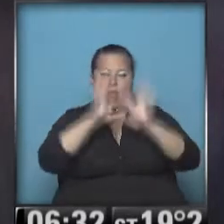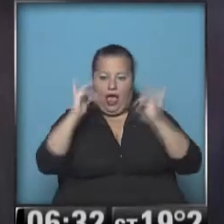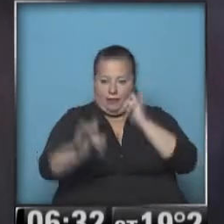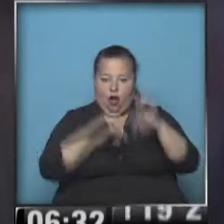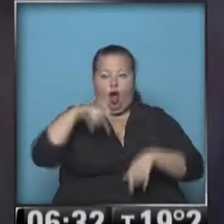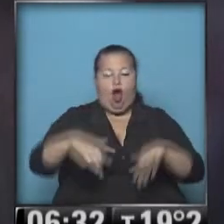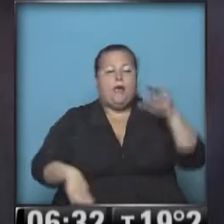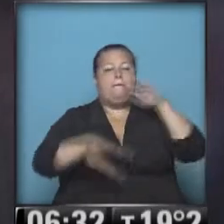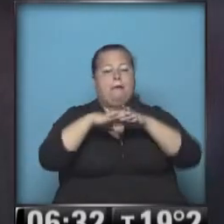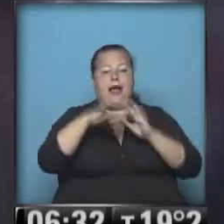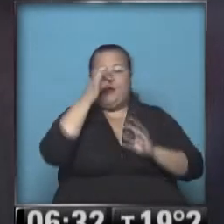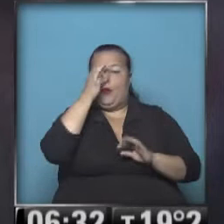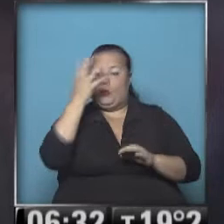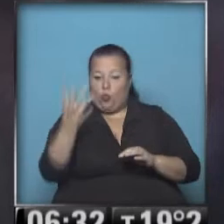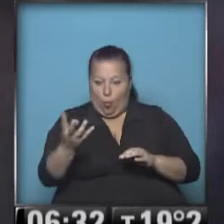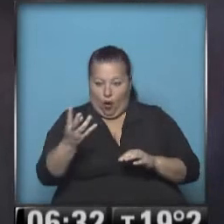máxima 24.